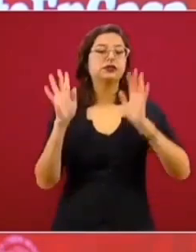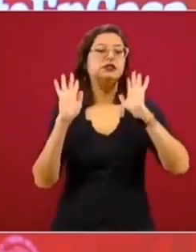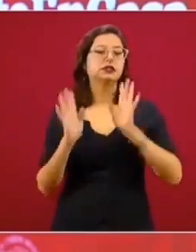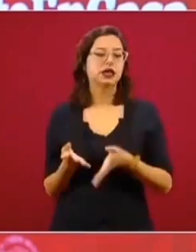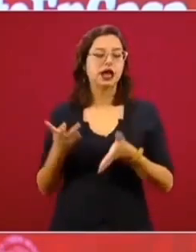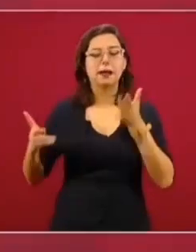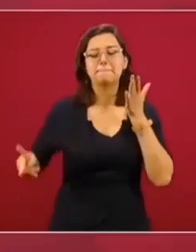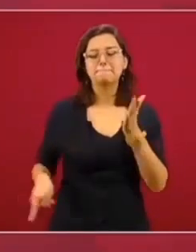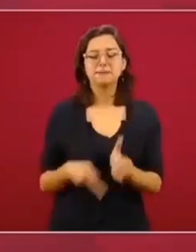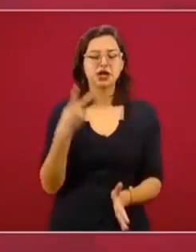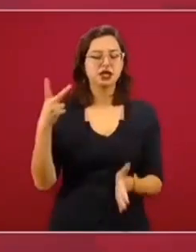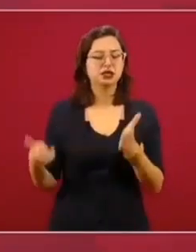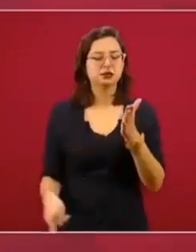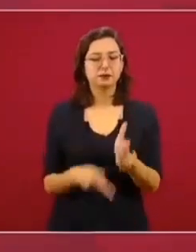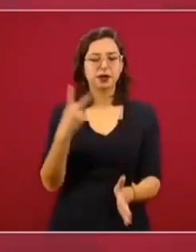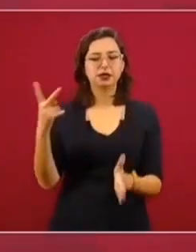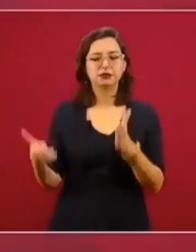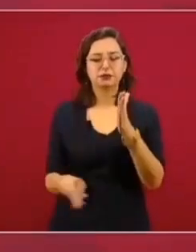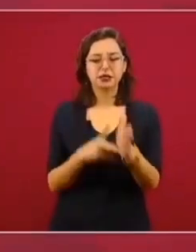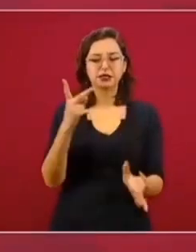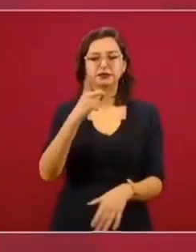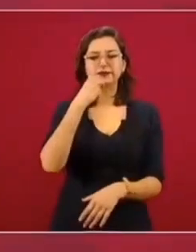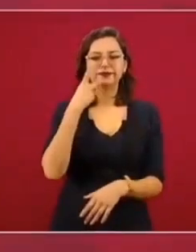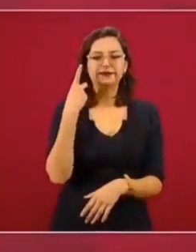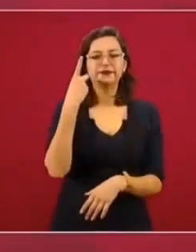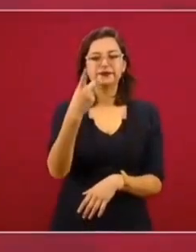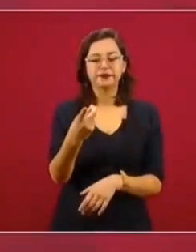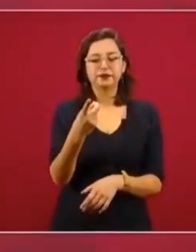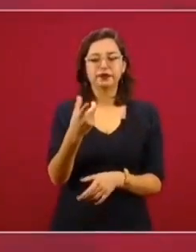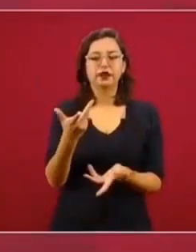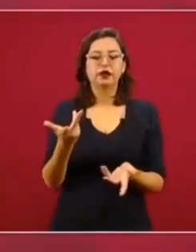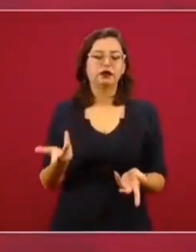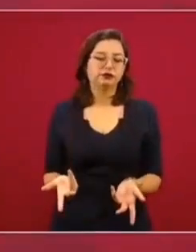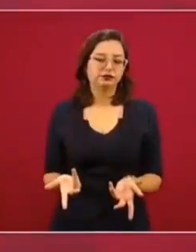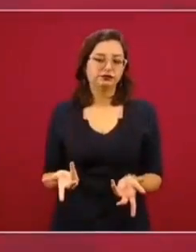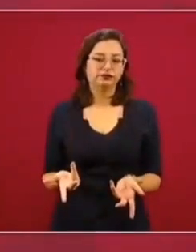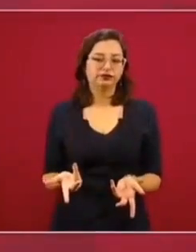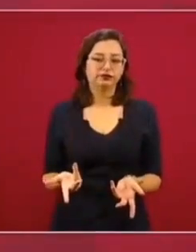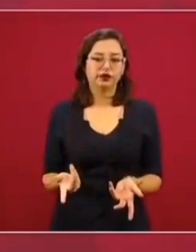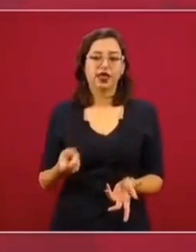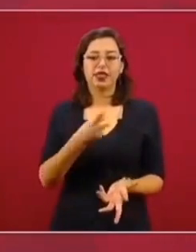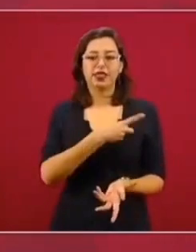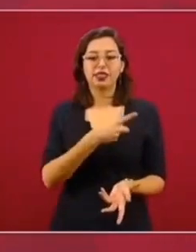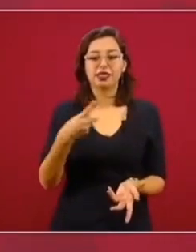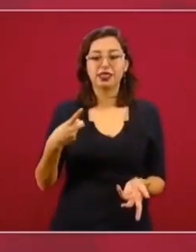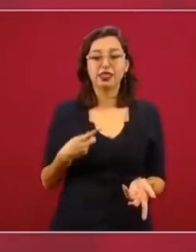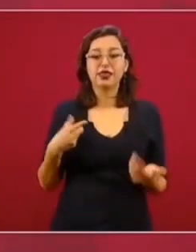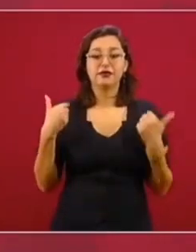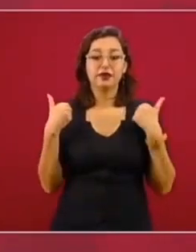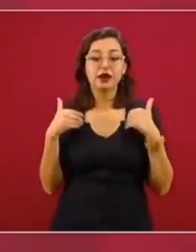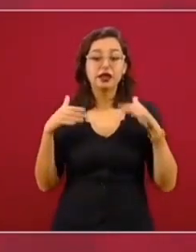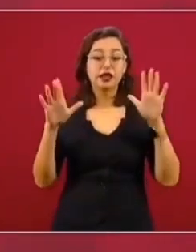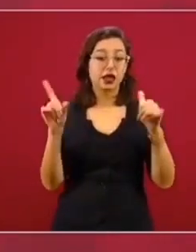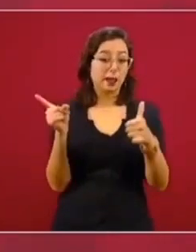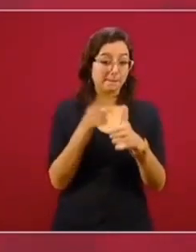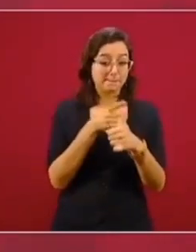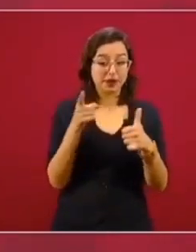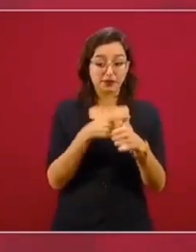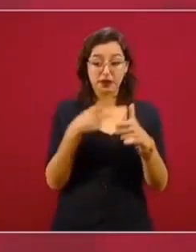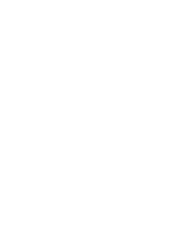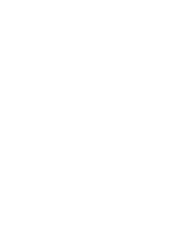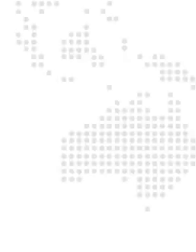tendría que ser a partir de una consulta